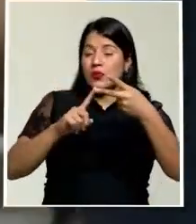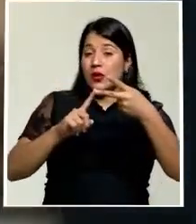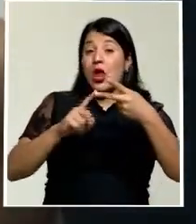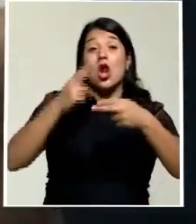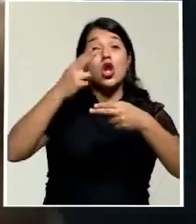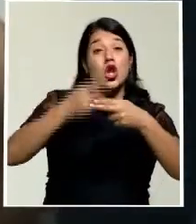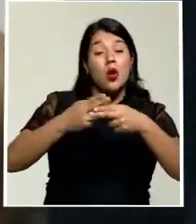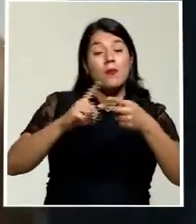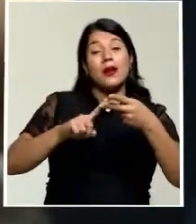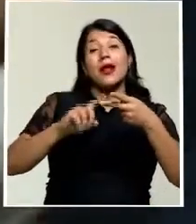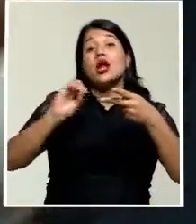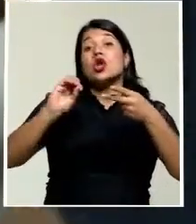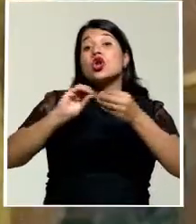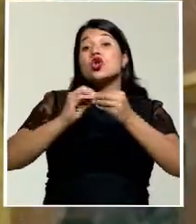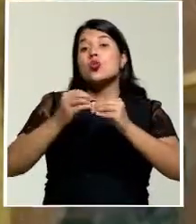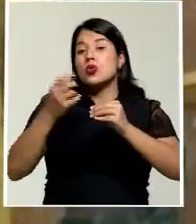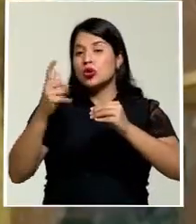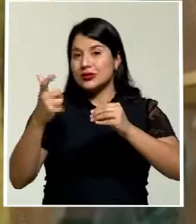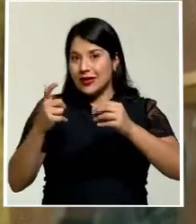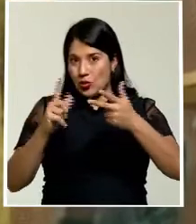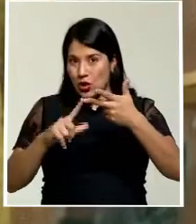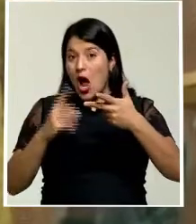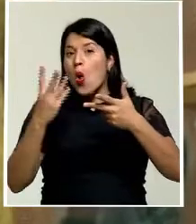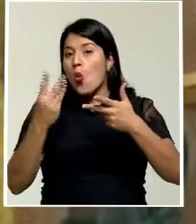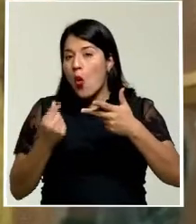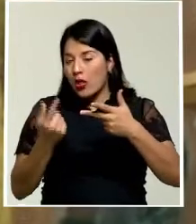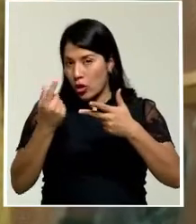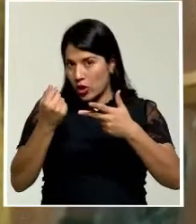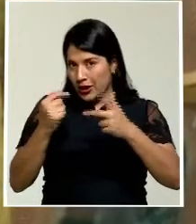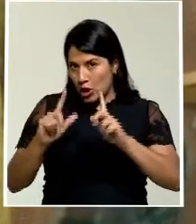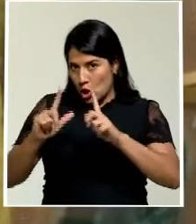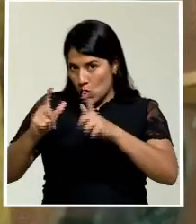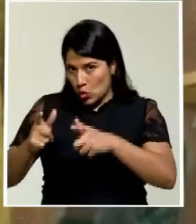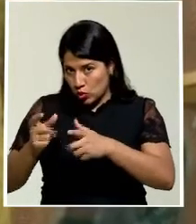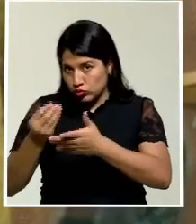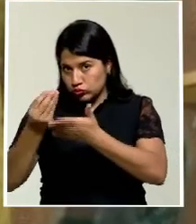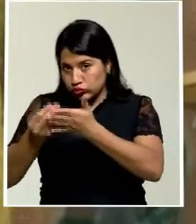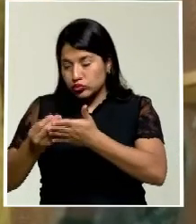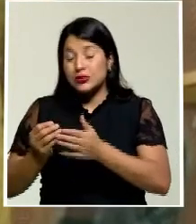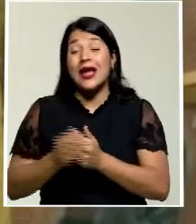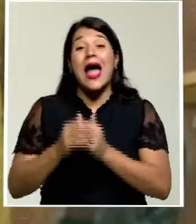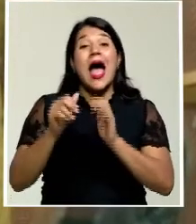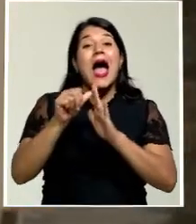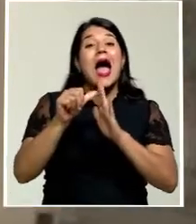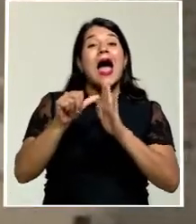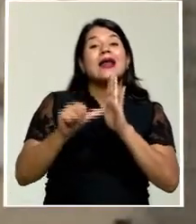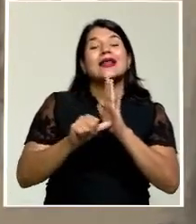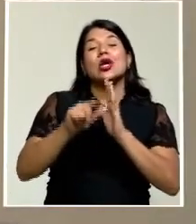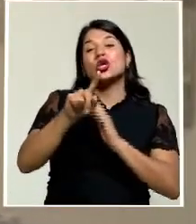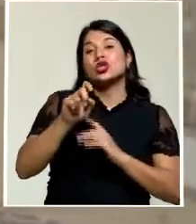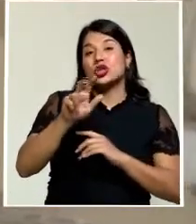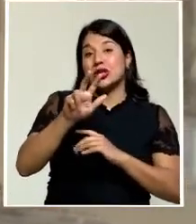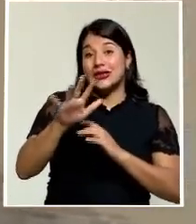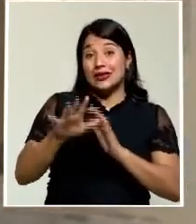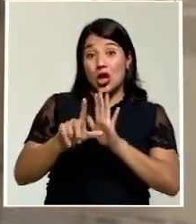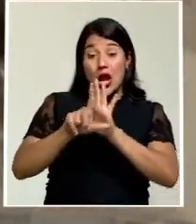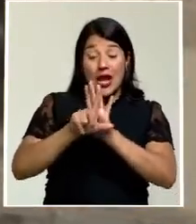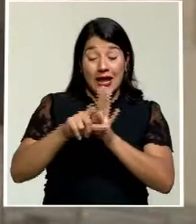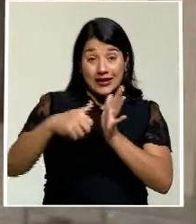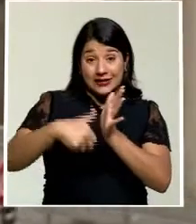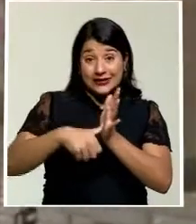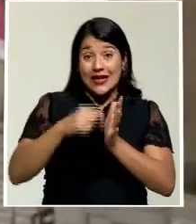aportado por cada uno de ellos. El artículo 135 del Código Electoral señala que los tesoreros de los partidos políticos